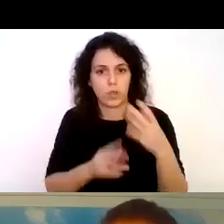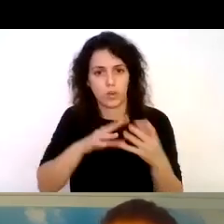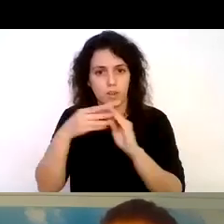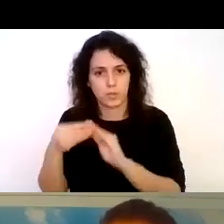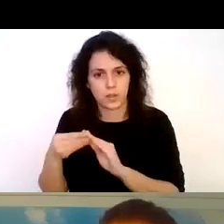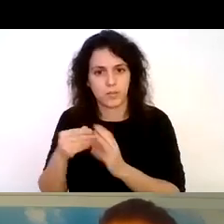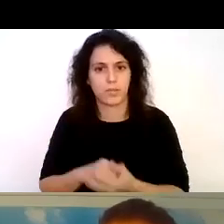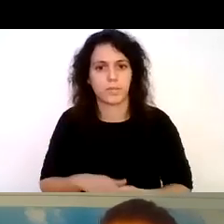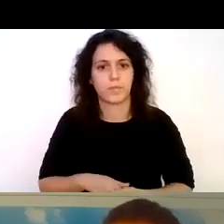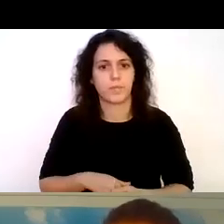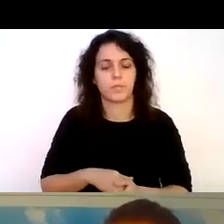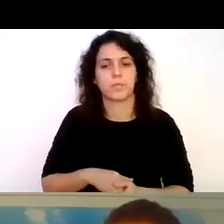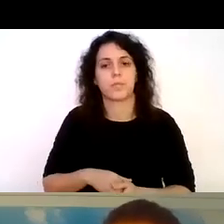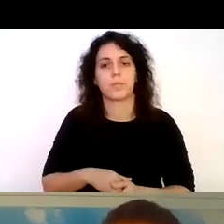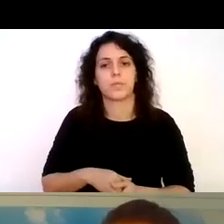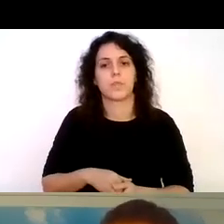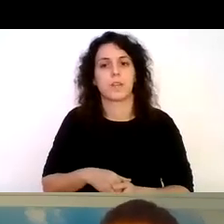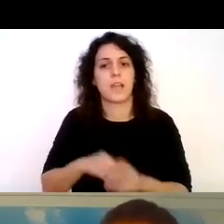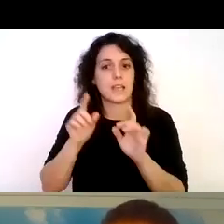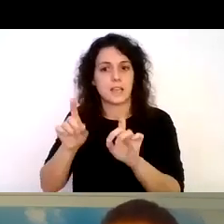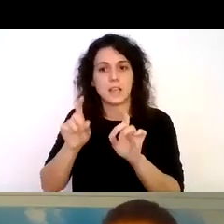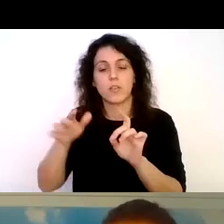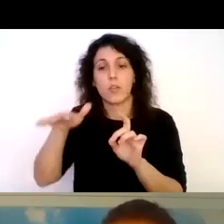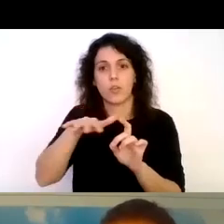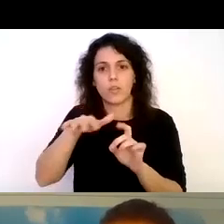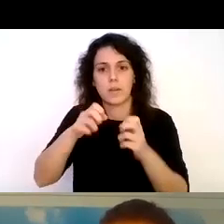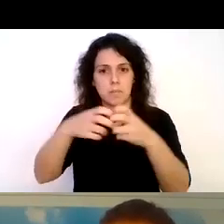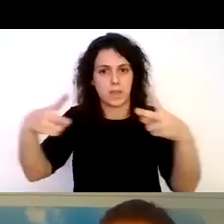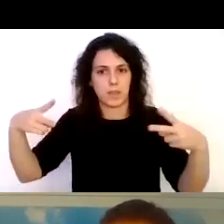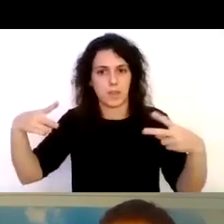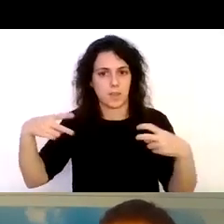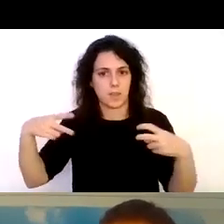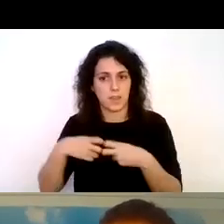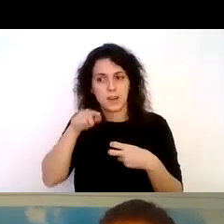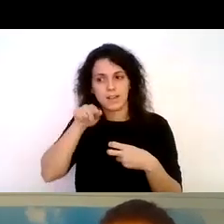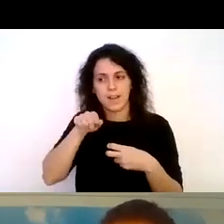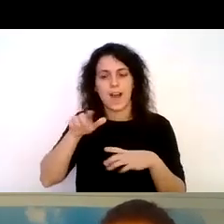realizando un bautismo de buceo en la piscina abierta que tiene la Agencia Nacional